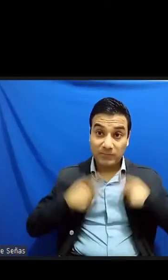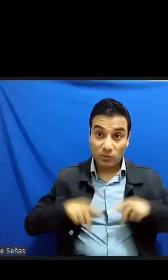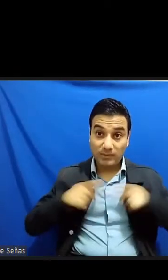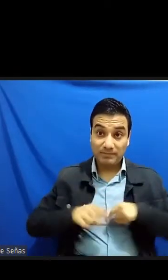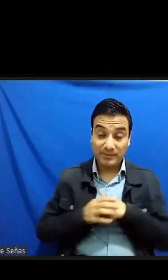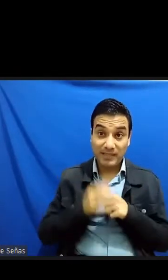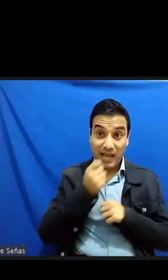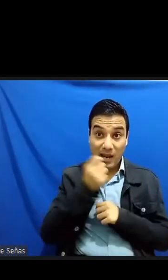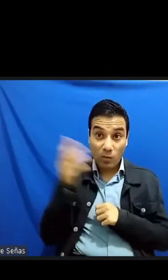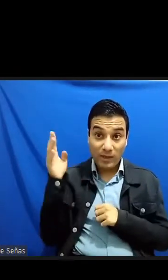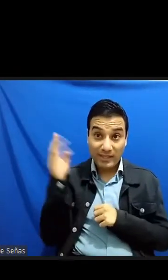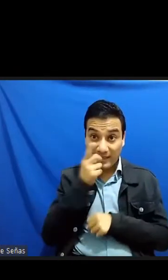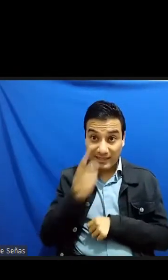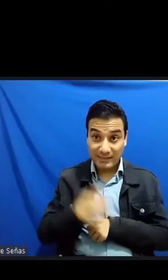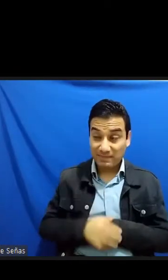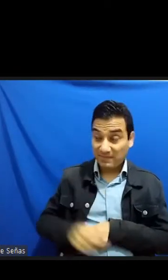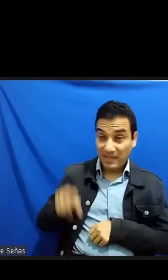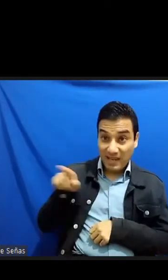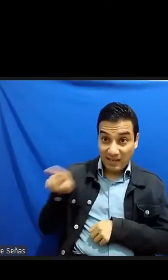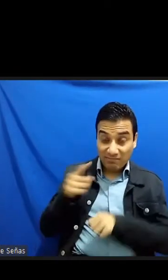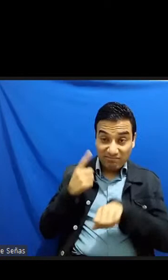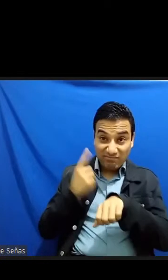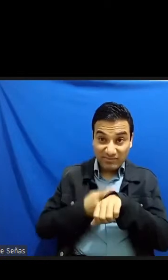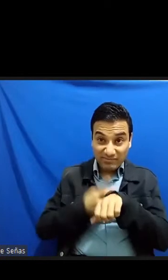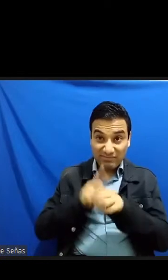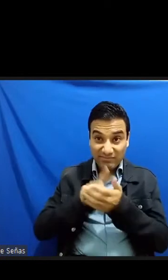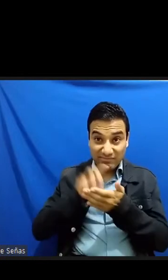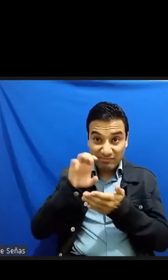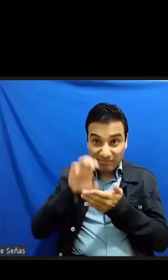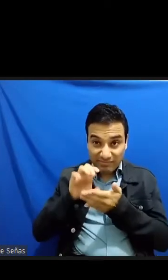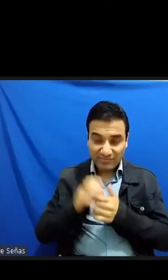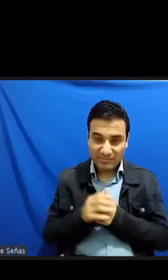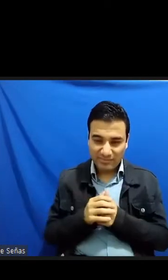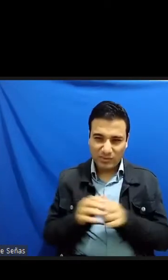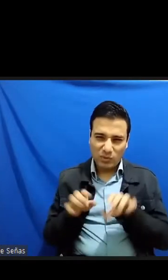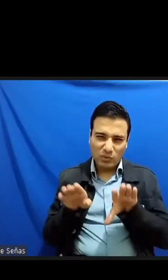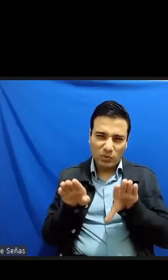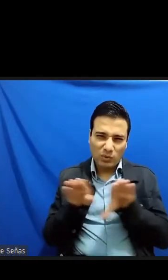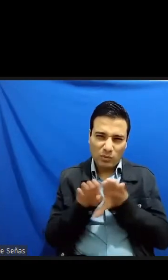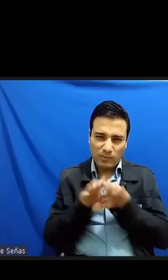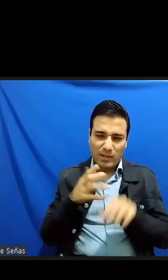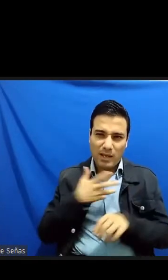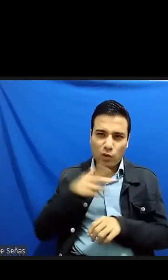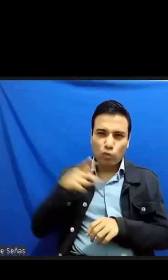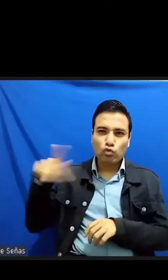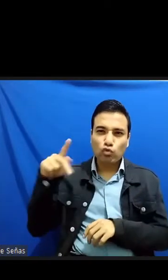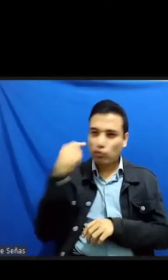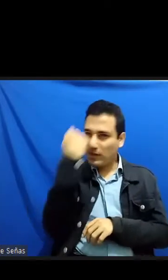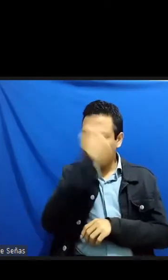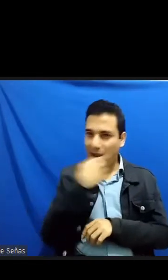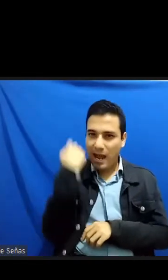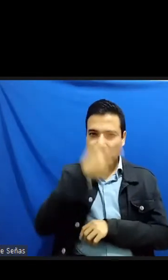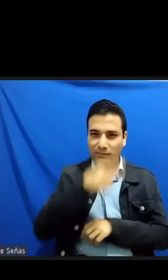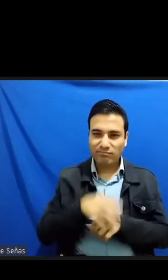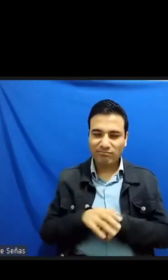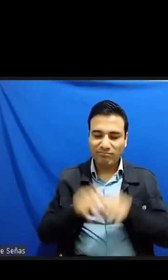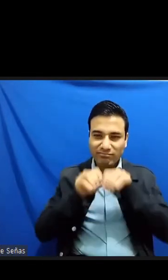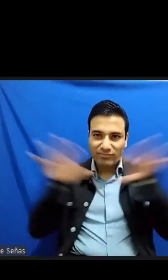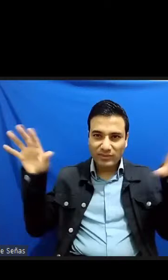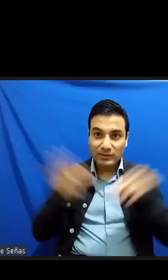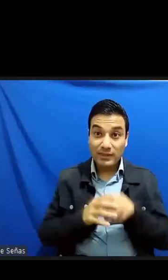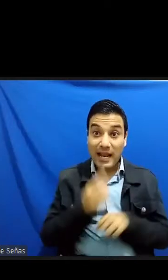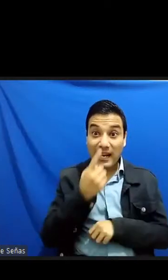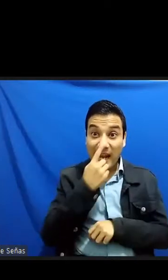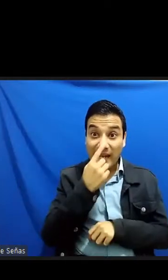aquel ser deforme circularon incluso algunas imágenes de su rostro mostrando su descomunal nariz